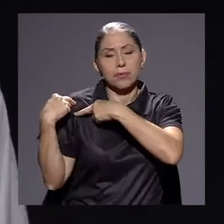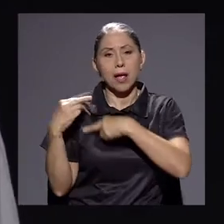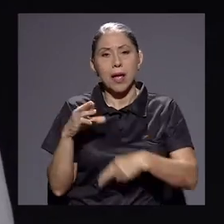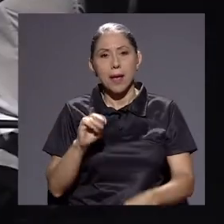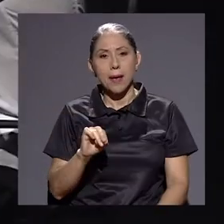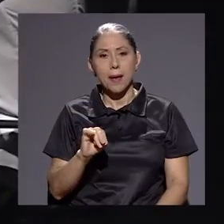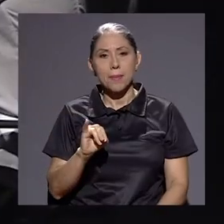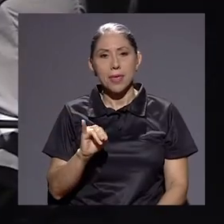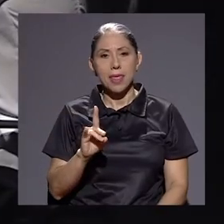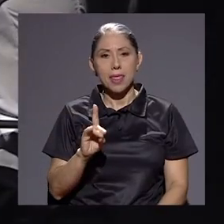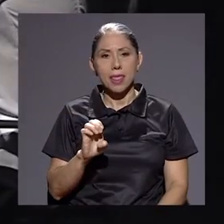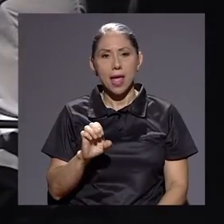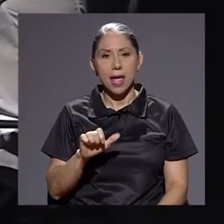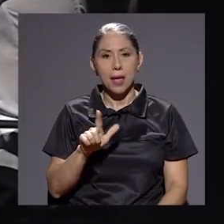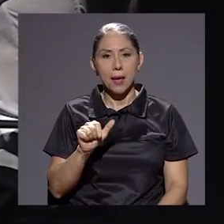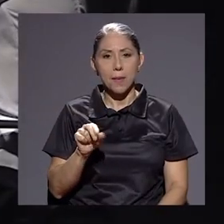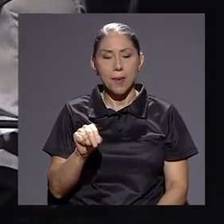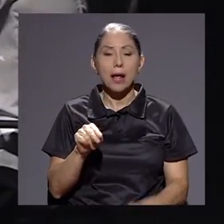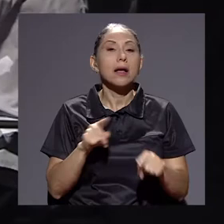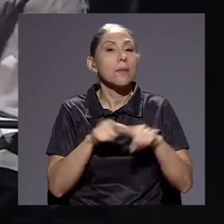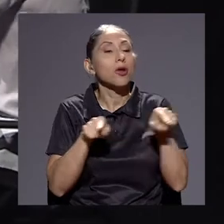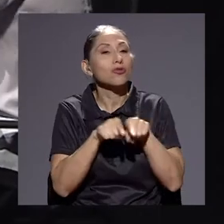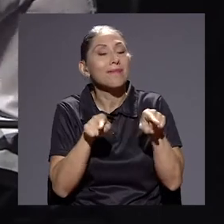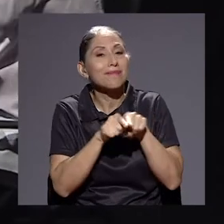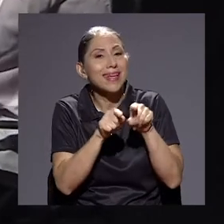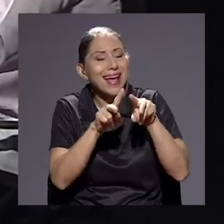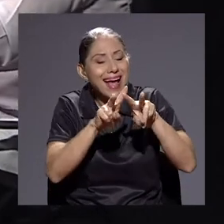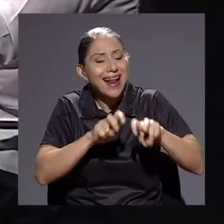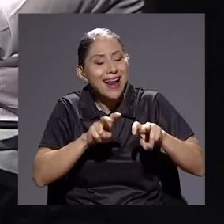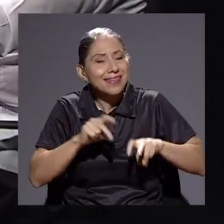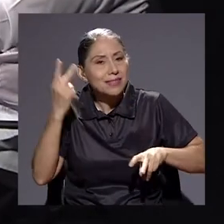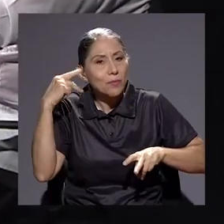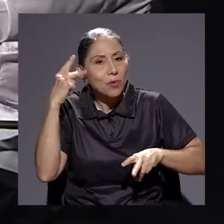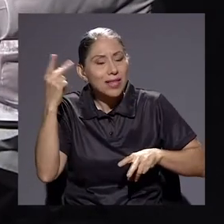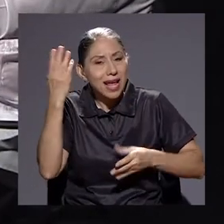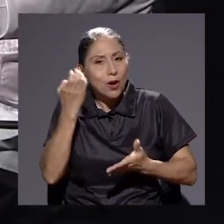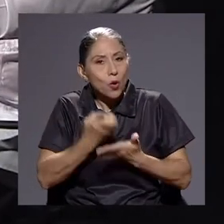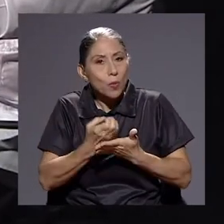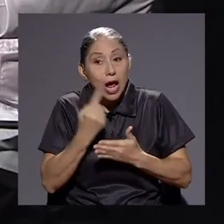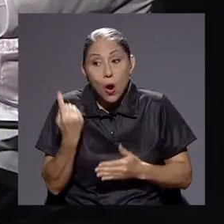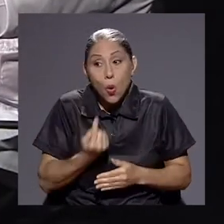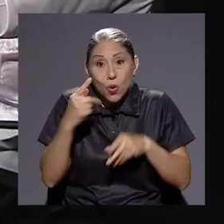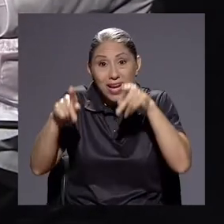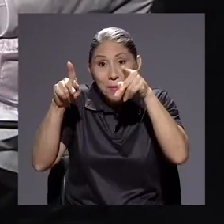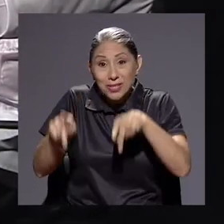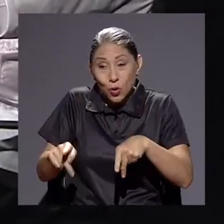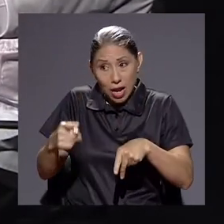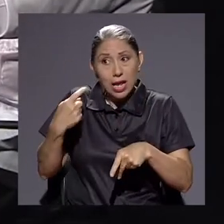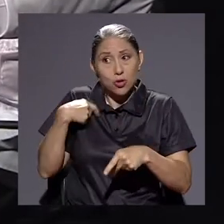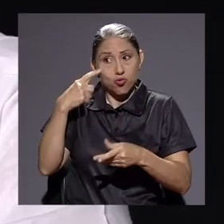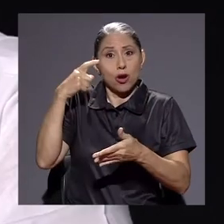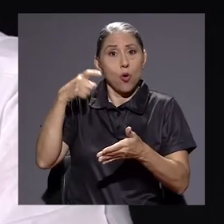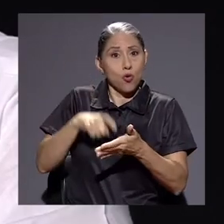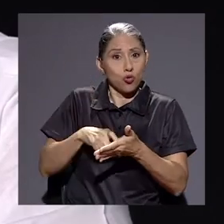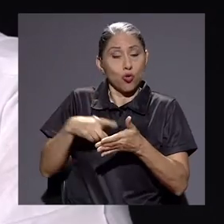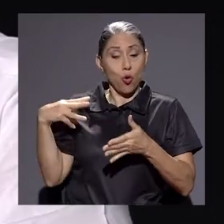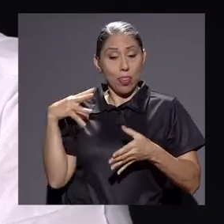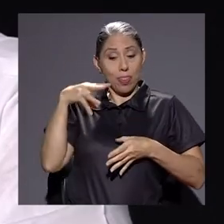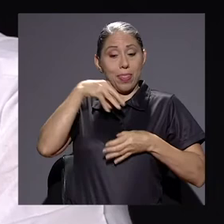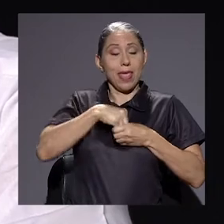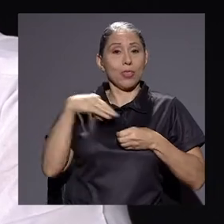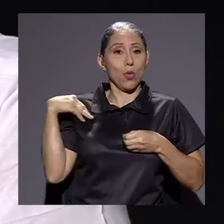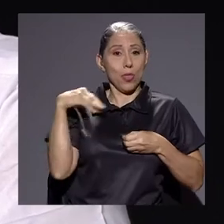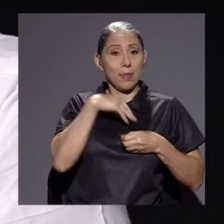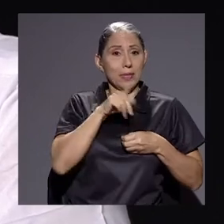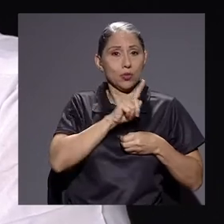pero por otro lado, el análisis de política económica. A la única persona que le reconozco, que no es en sí el gabinete, pero que es parte